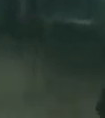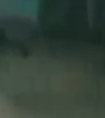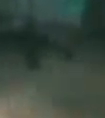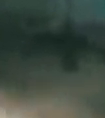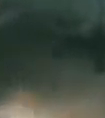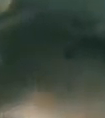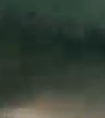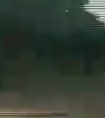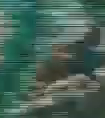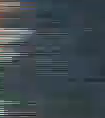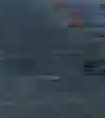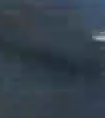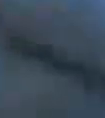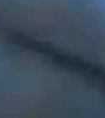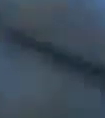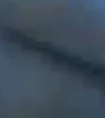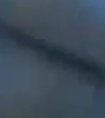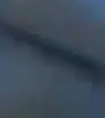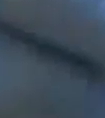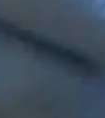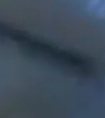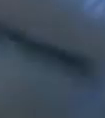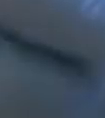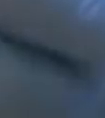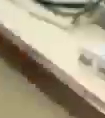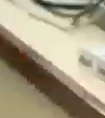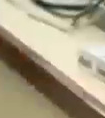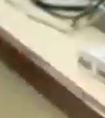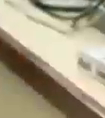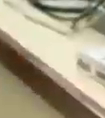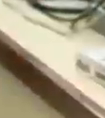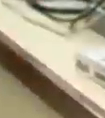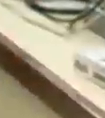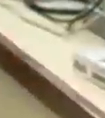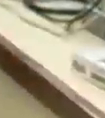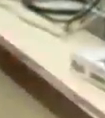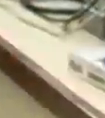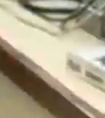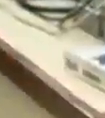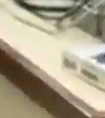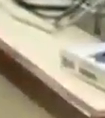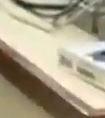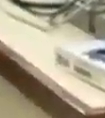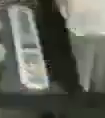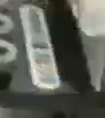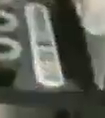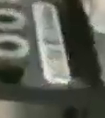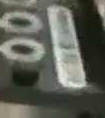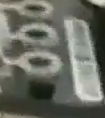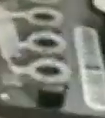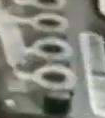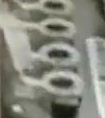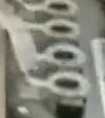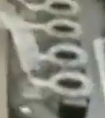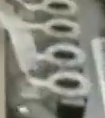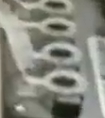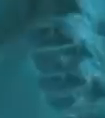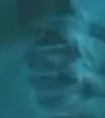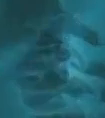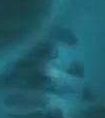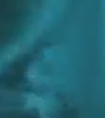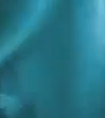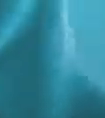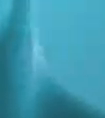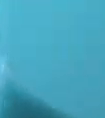incluso se hacen análisis sobre los posibles efectos secundarios de esta variante una vez recuperado el paciente